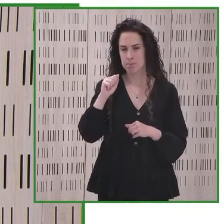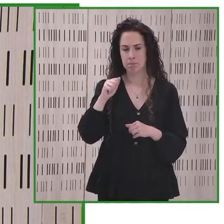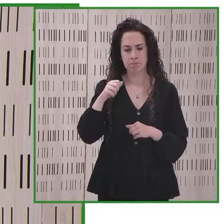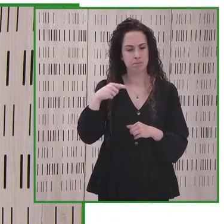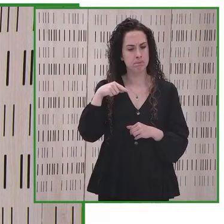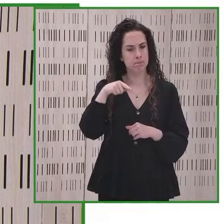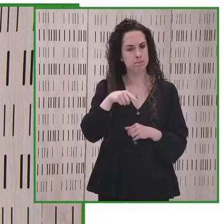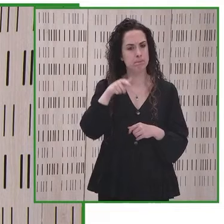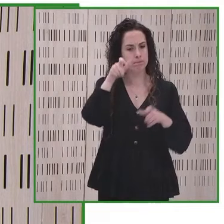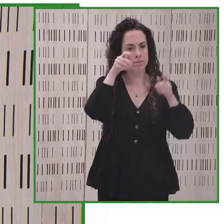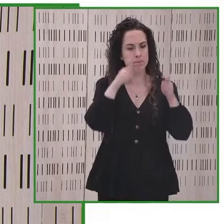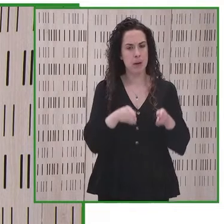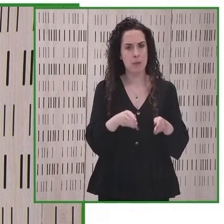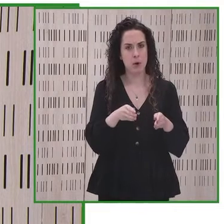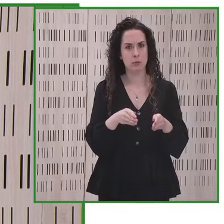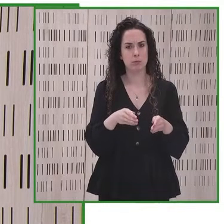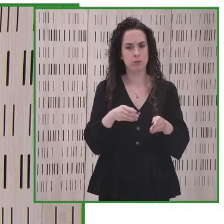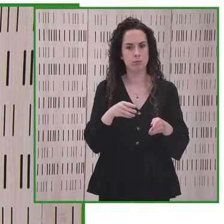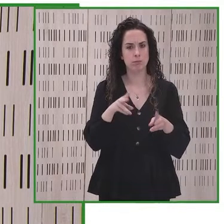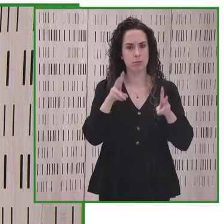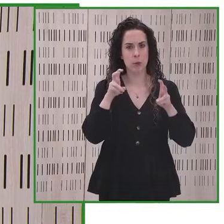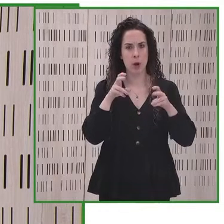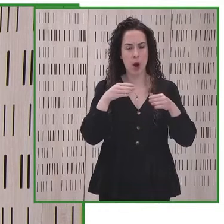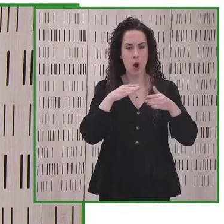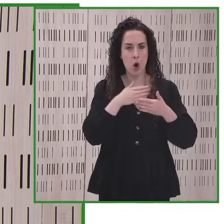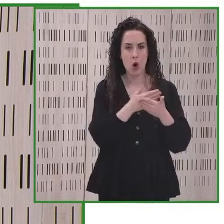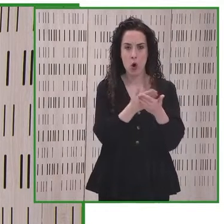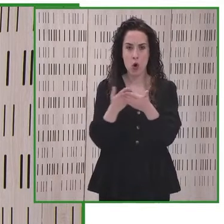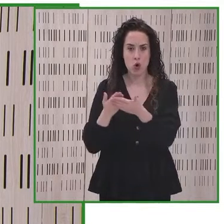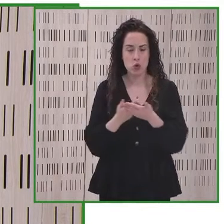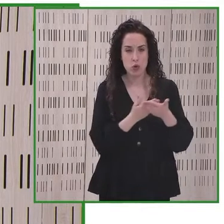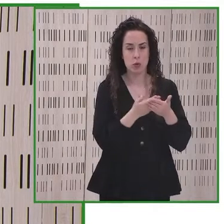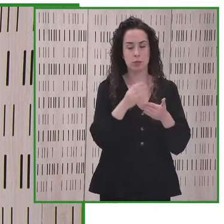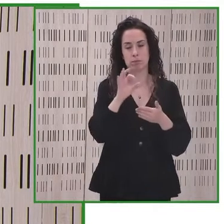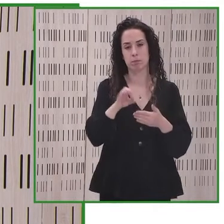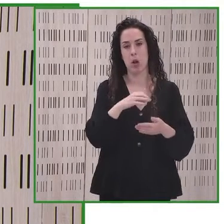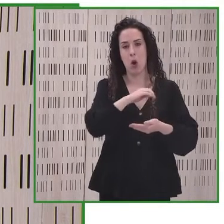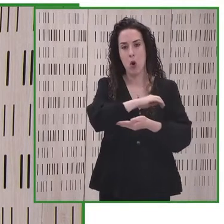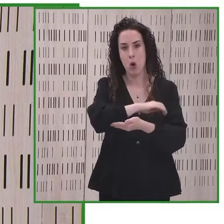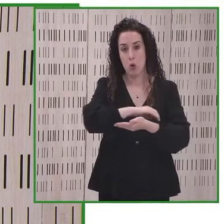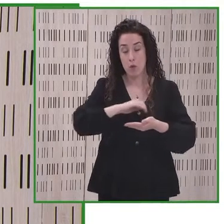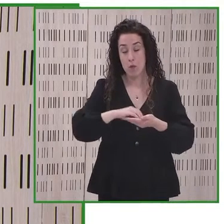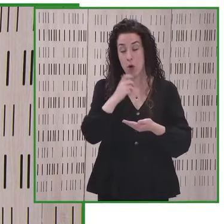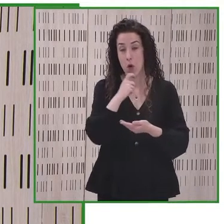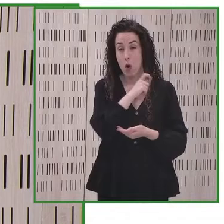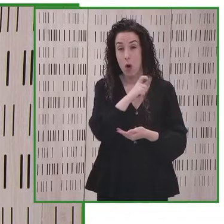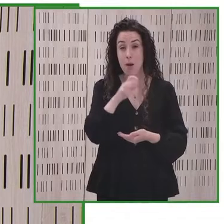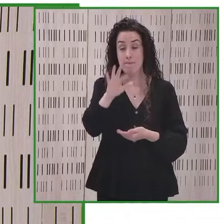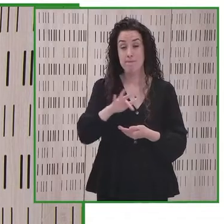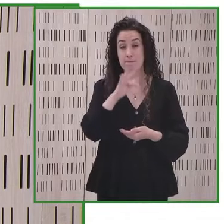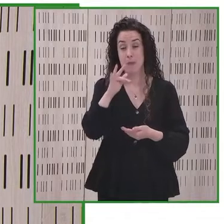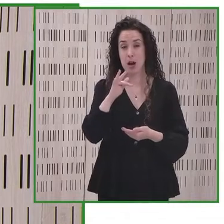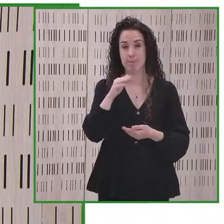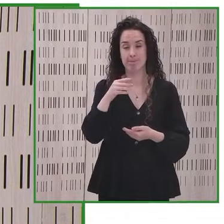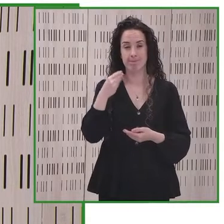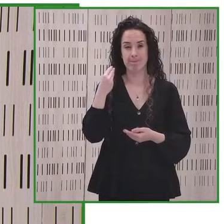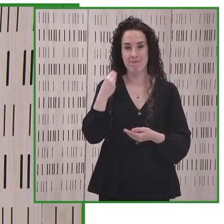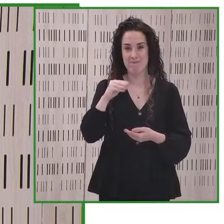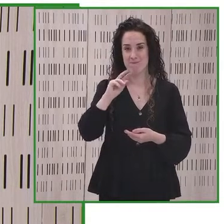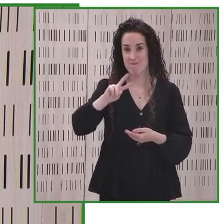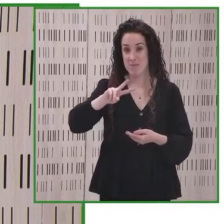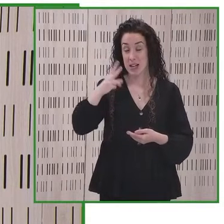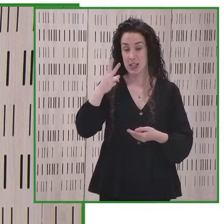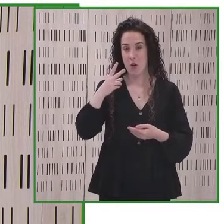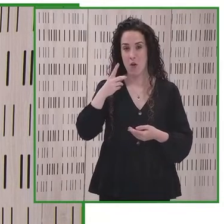comisionada para la solidaridad y la cooperación internacional del Grupo Social 11 y vicepresidenta del Foro Europeo de la